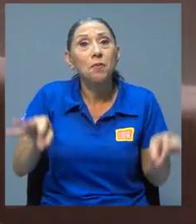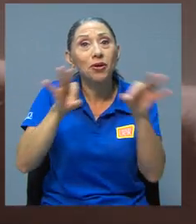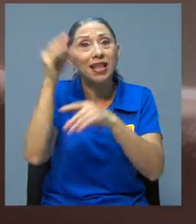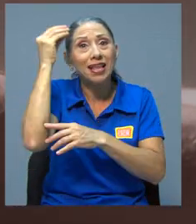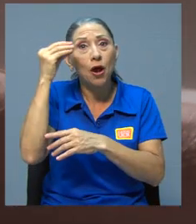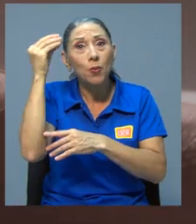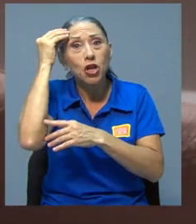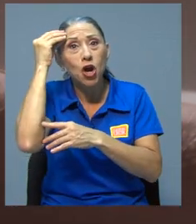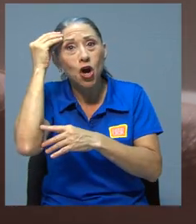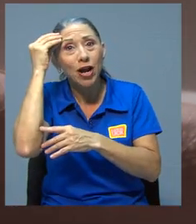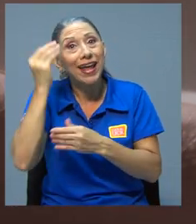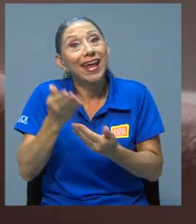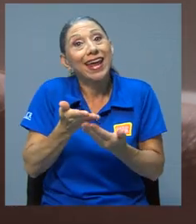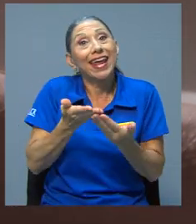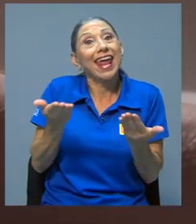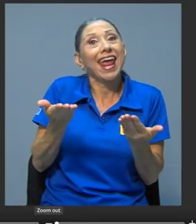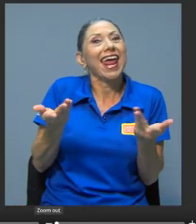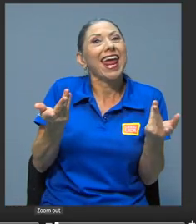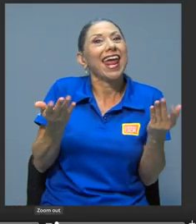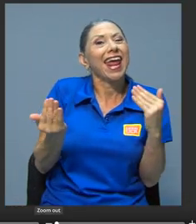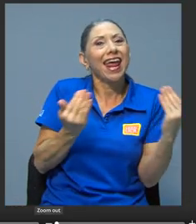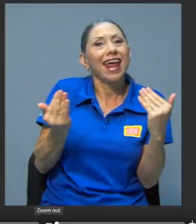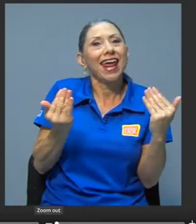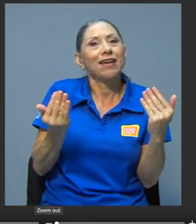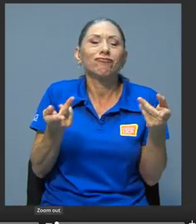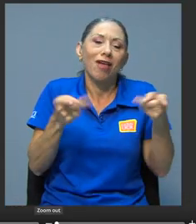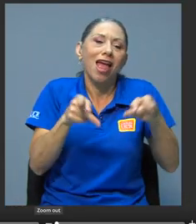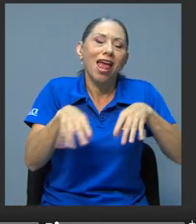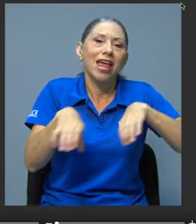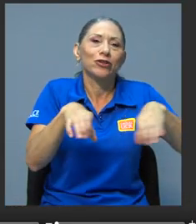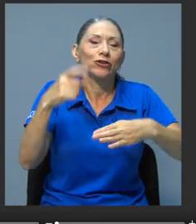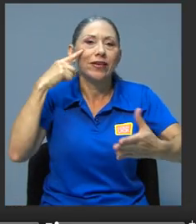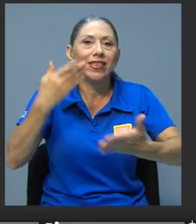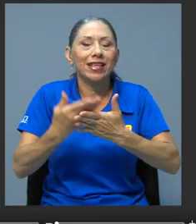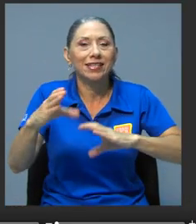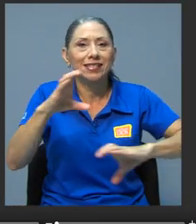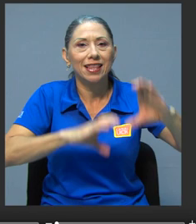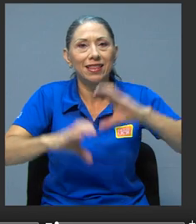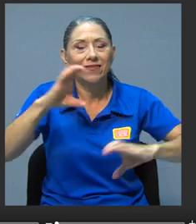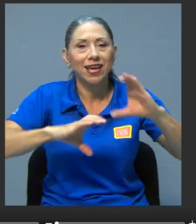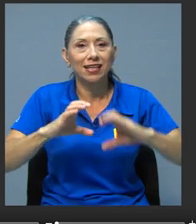importante que los hechos y las evidencias científicas.